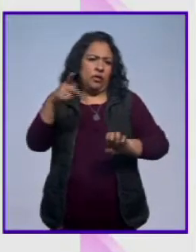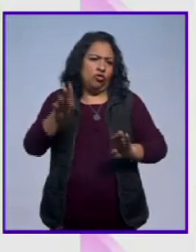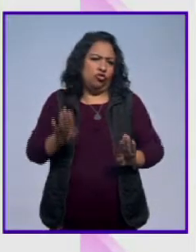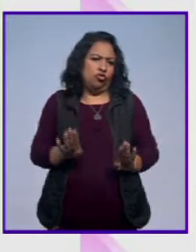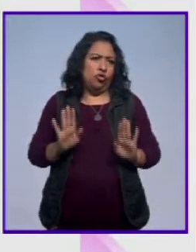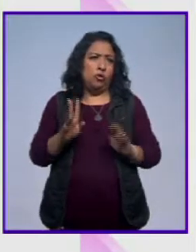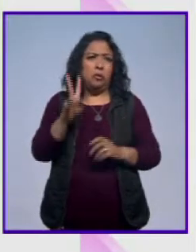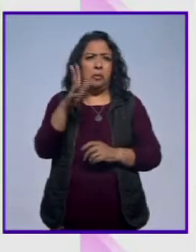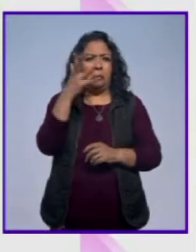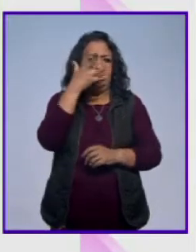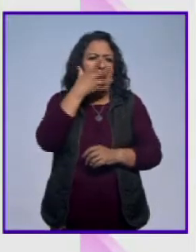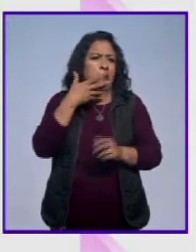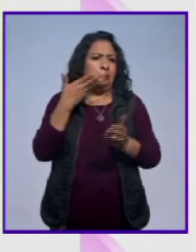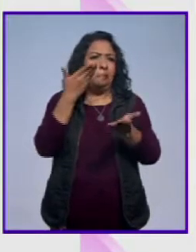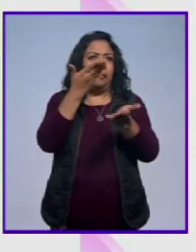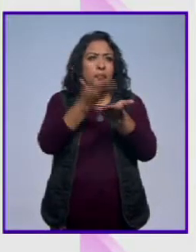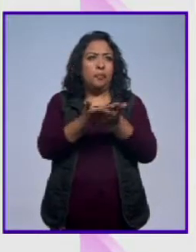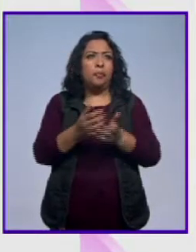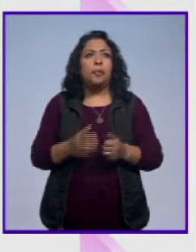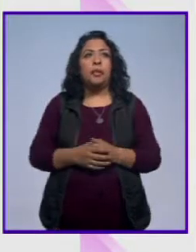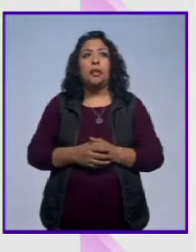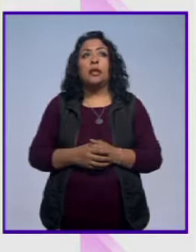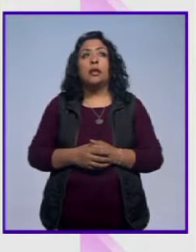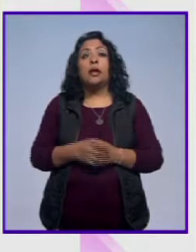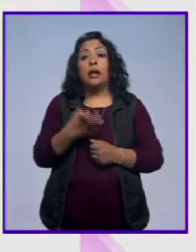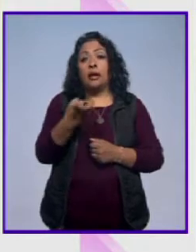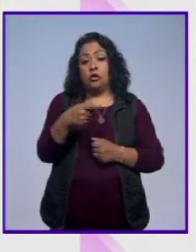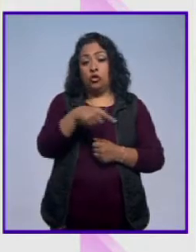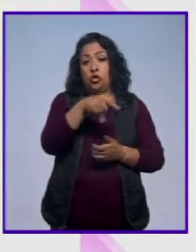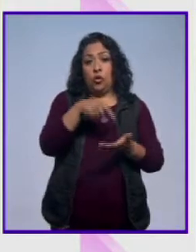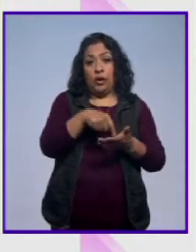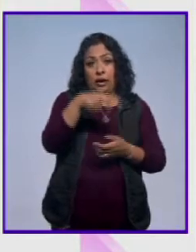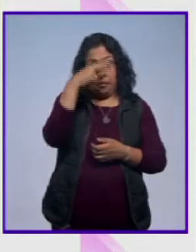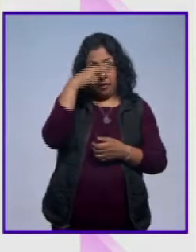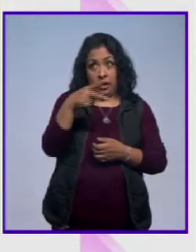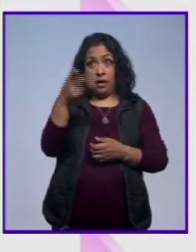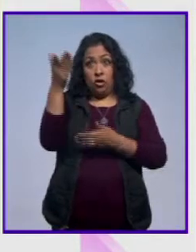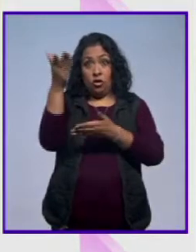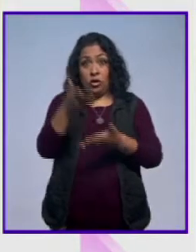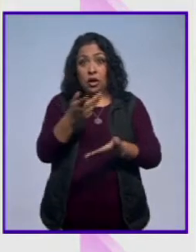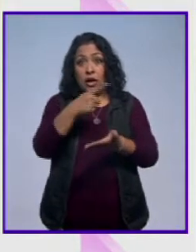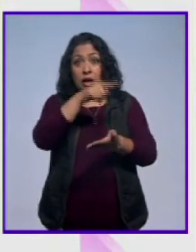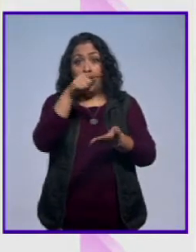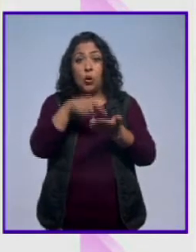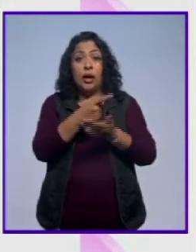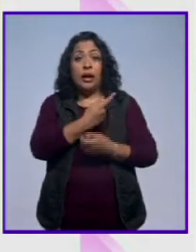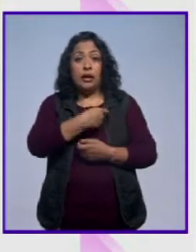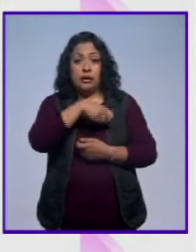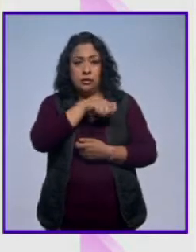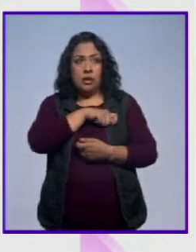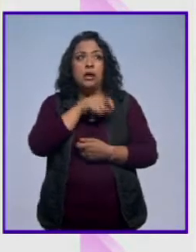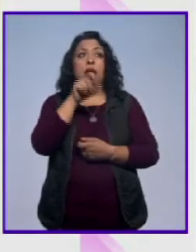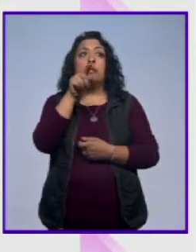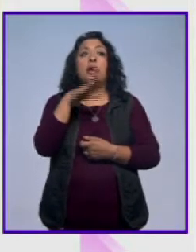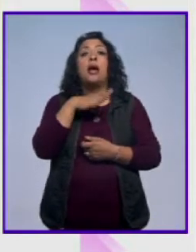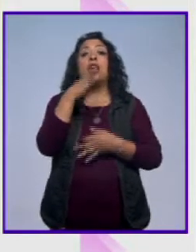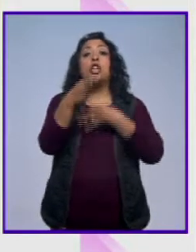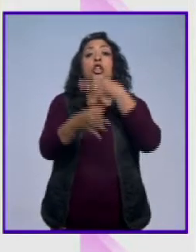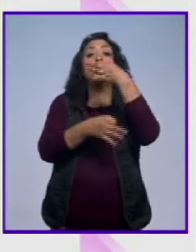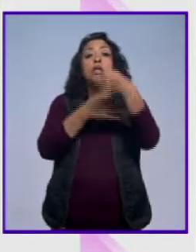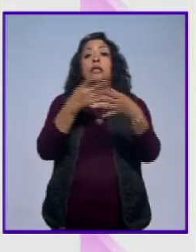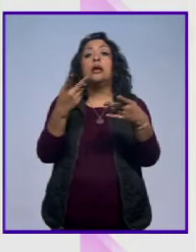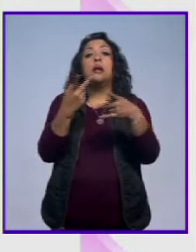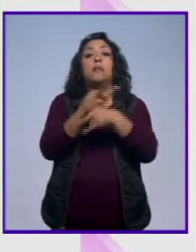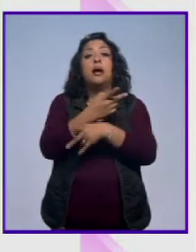ella. Sí, ¿no? Fascinante la propuesta. Y bueno, esto va a ser en México, pero viene de España y tenemos cosas... Tenemos también noticias que suceden el